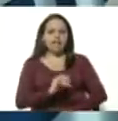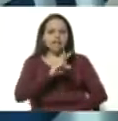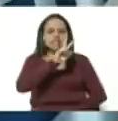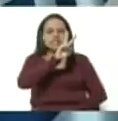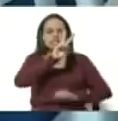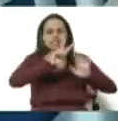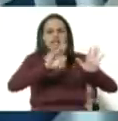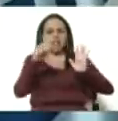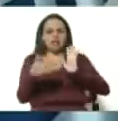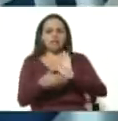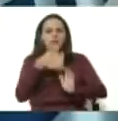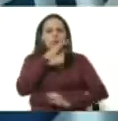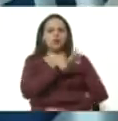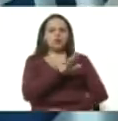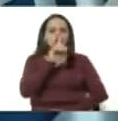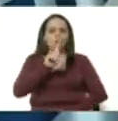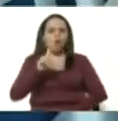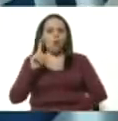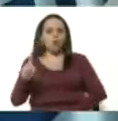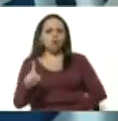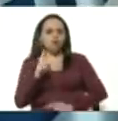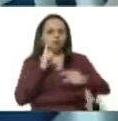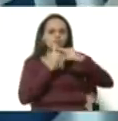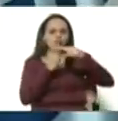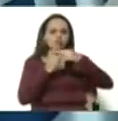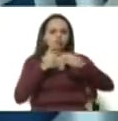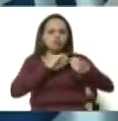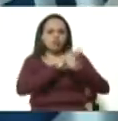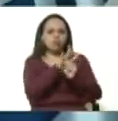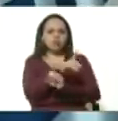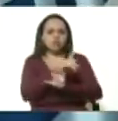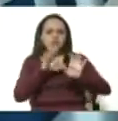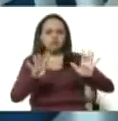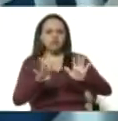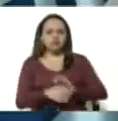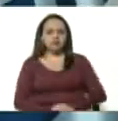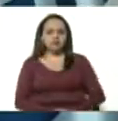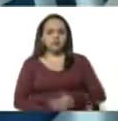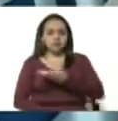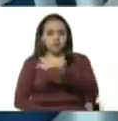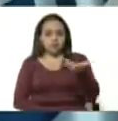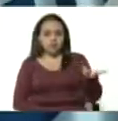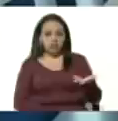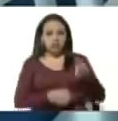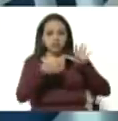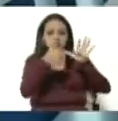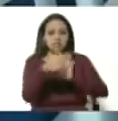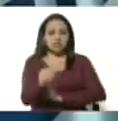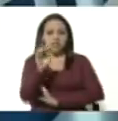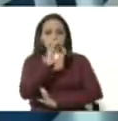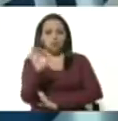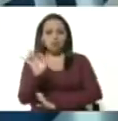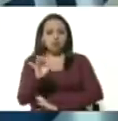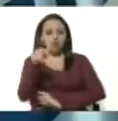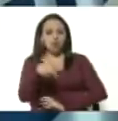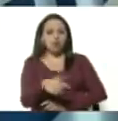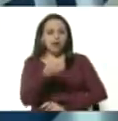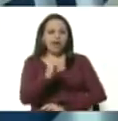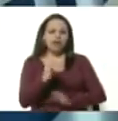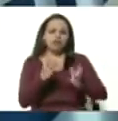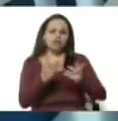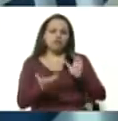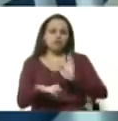.411 casos confirmados de COVID-19 de los cuales el 60% oiga bien esta cifra